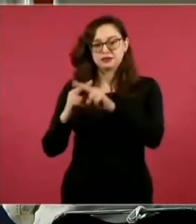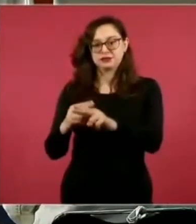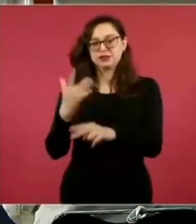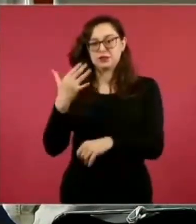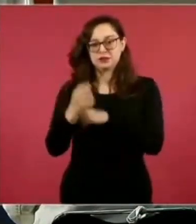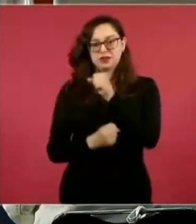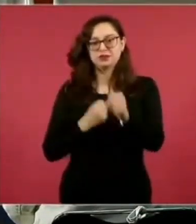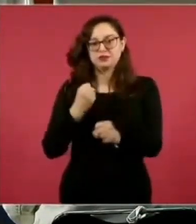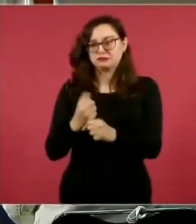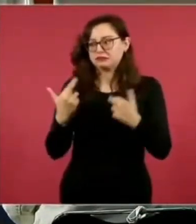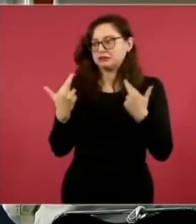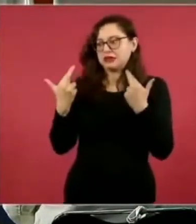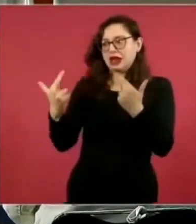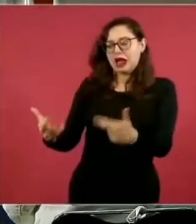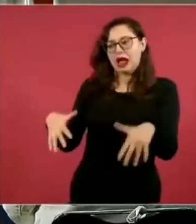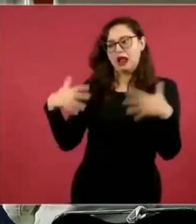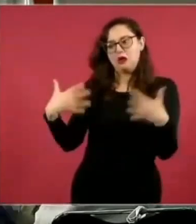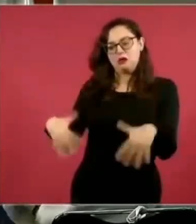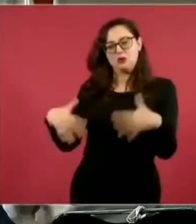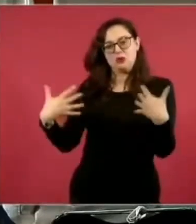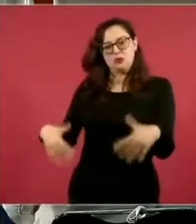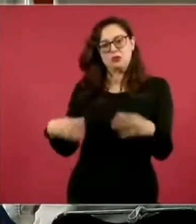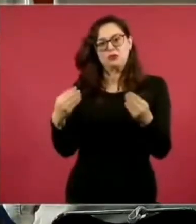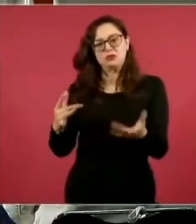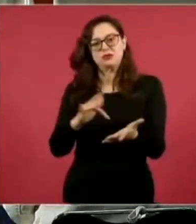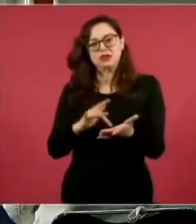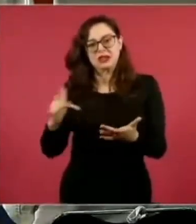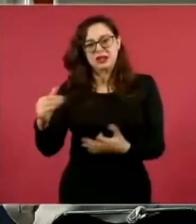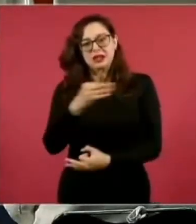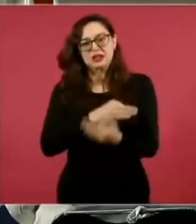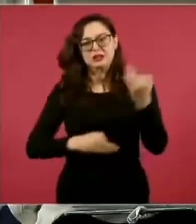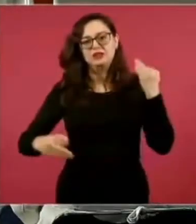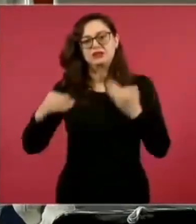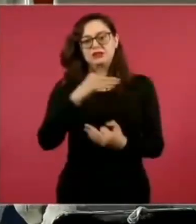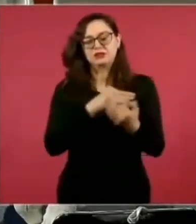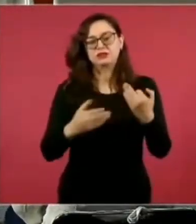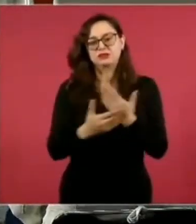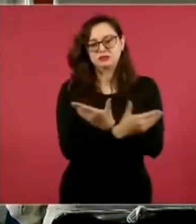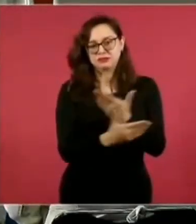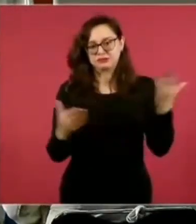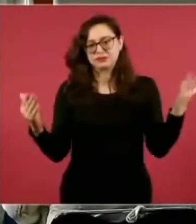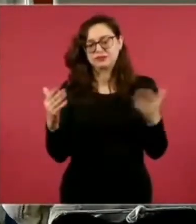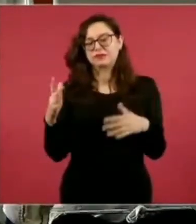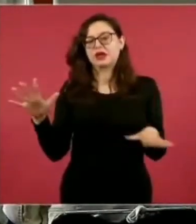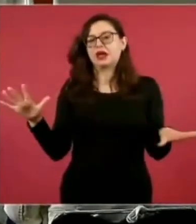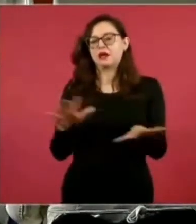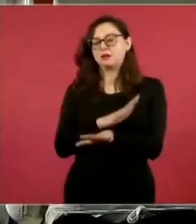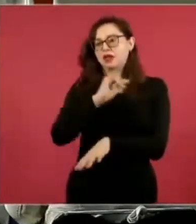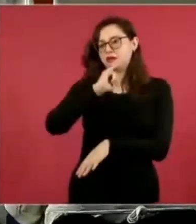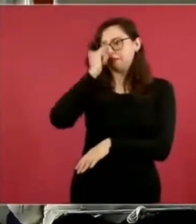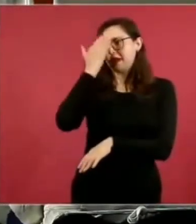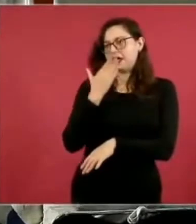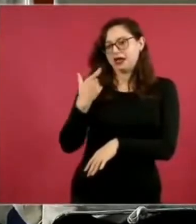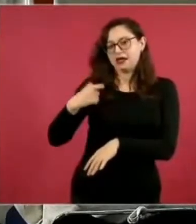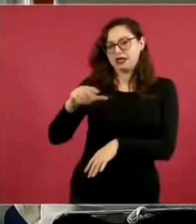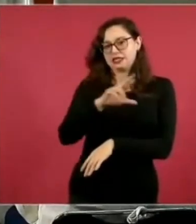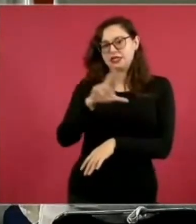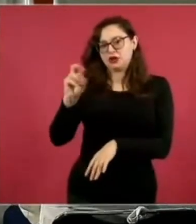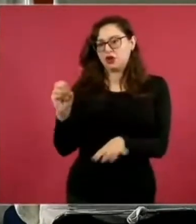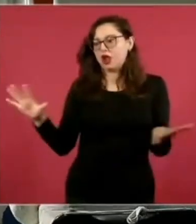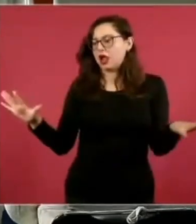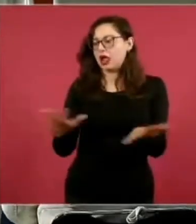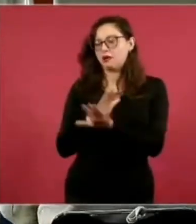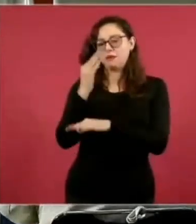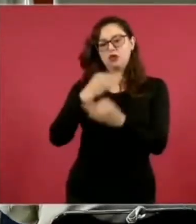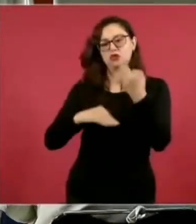presidente. Muchas gracias a todas y todos y sin duda alguna, cambia la imagen de Quintana Roo y de todo el sureste de